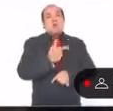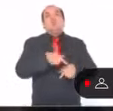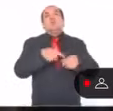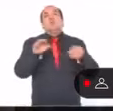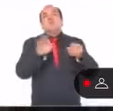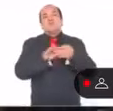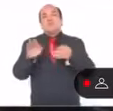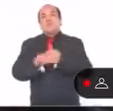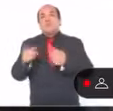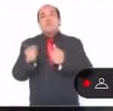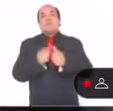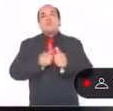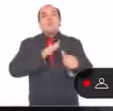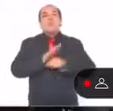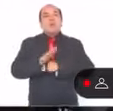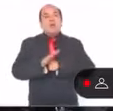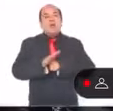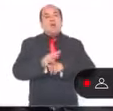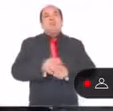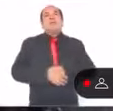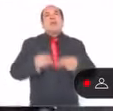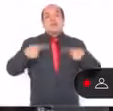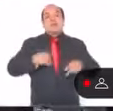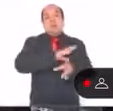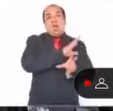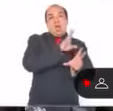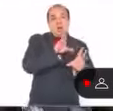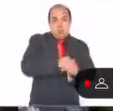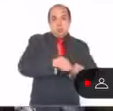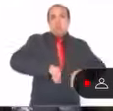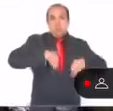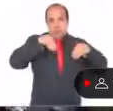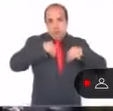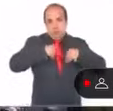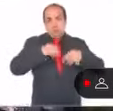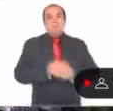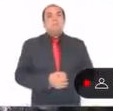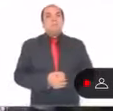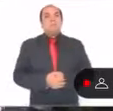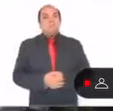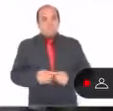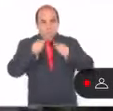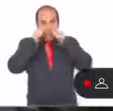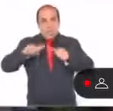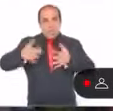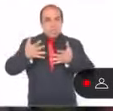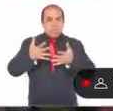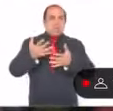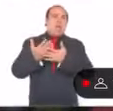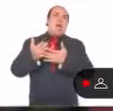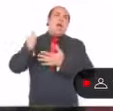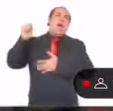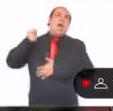priorizando las de interés social. Esto atiende, como ya lo decían, a una añeja